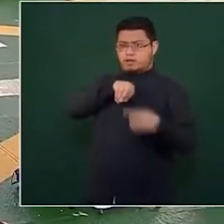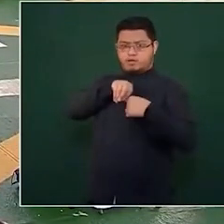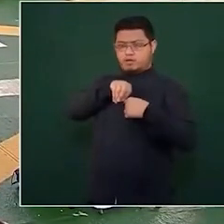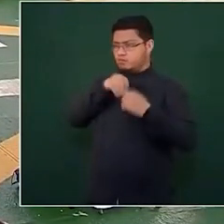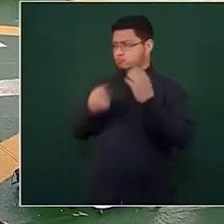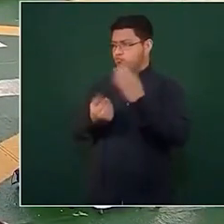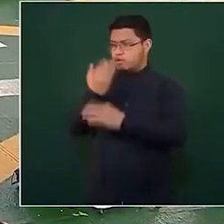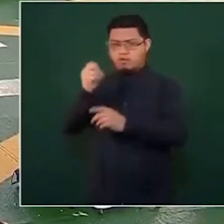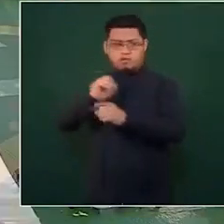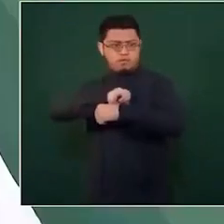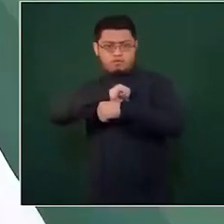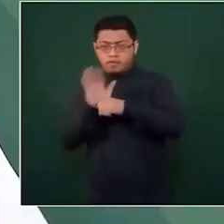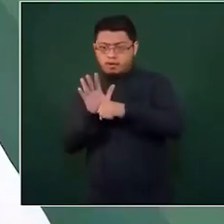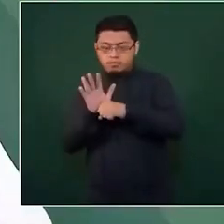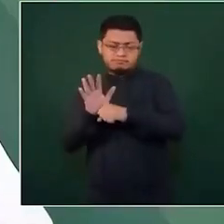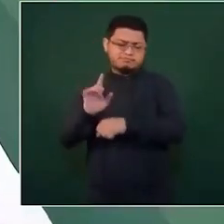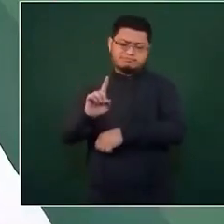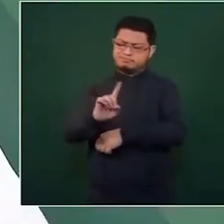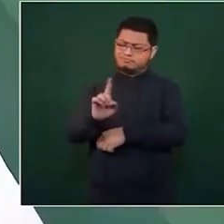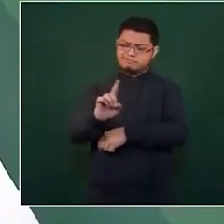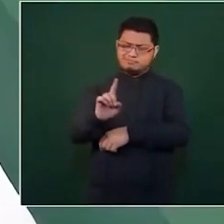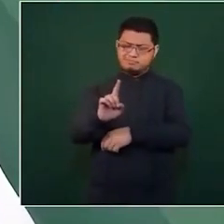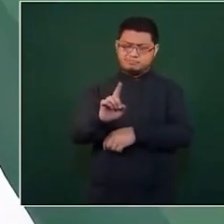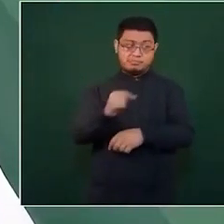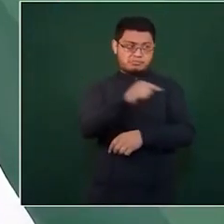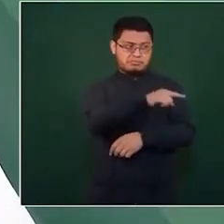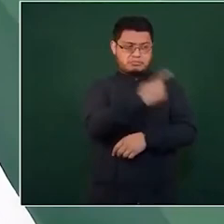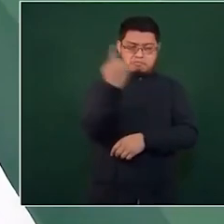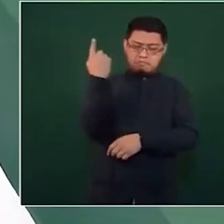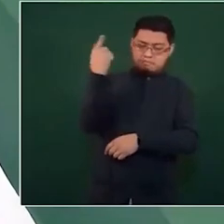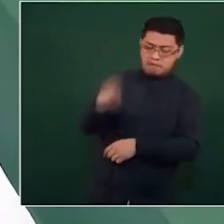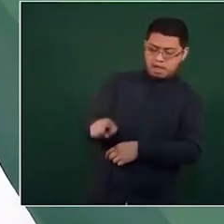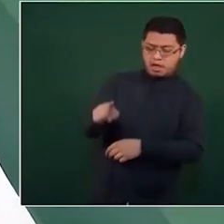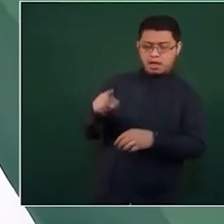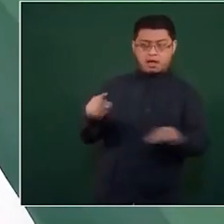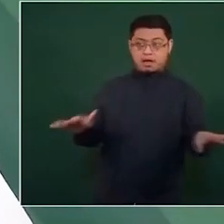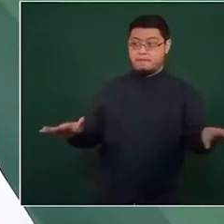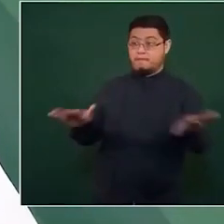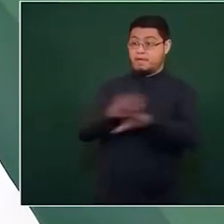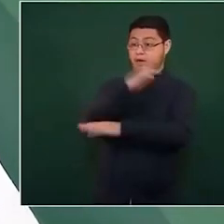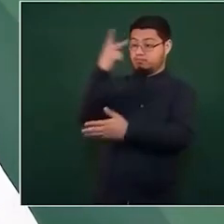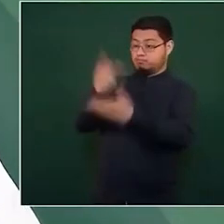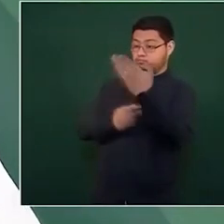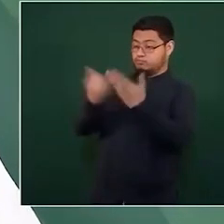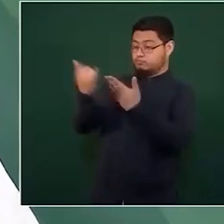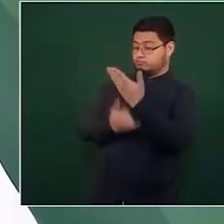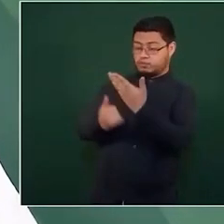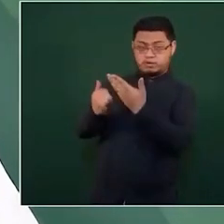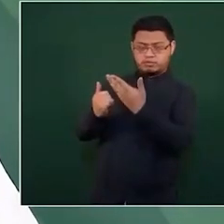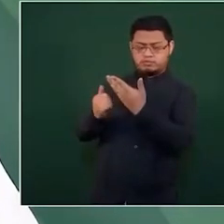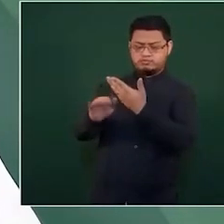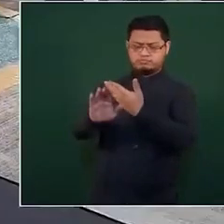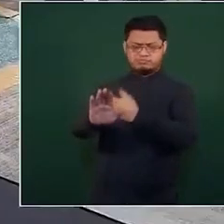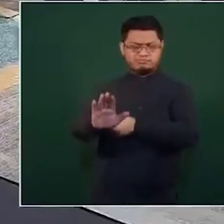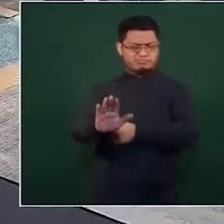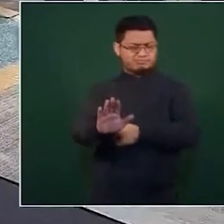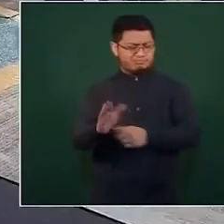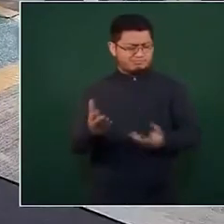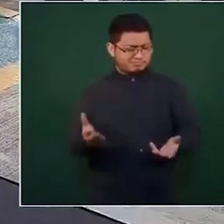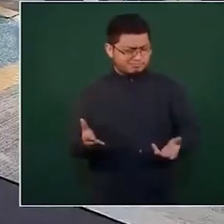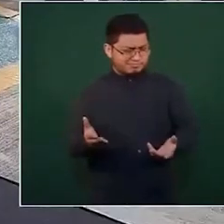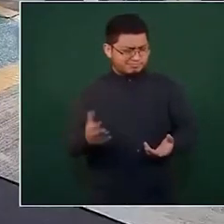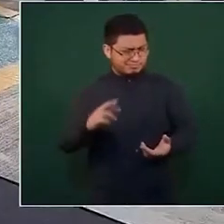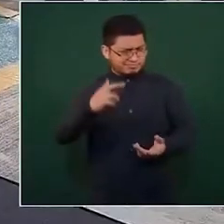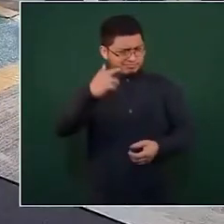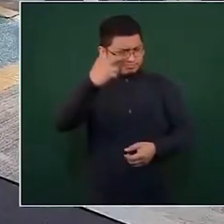emite una resolución ordenando cambiar el Plan Nacional de Vacunación nada más recordar que cuando